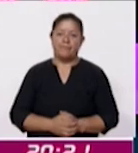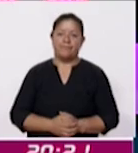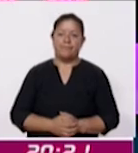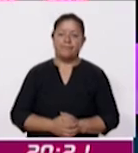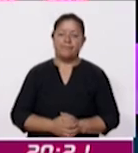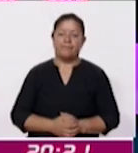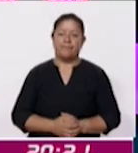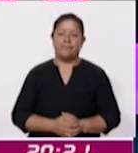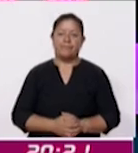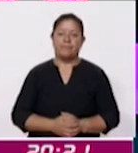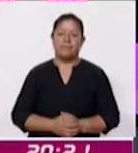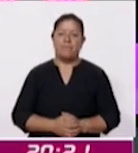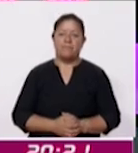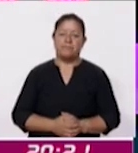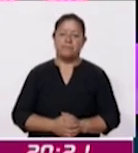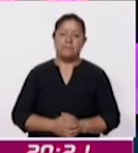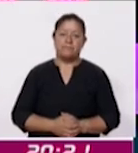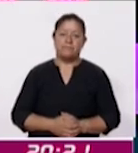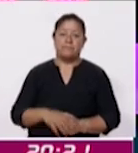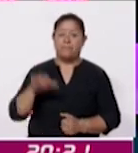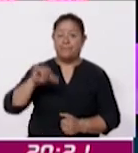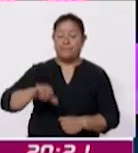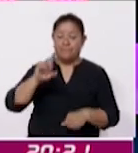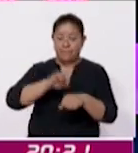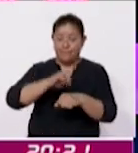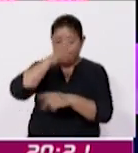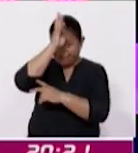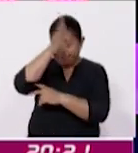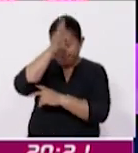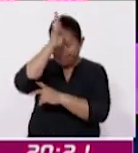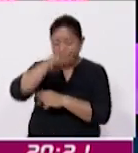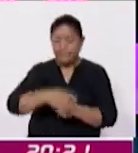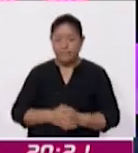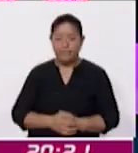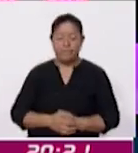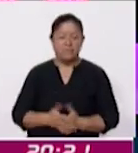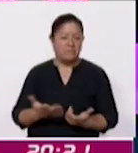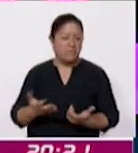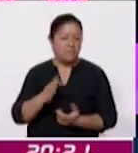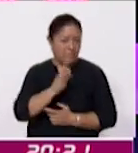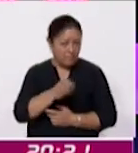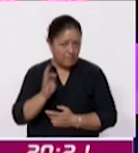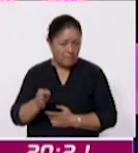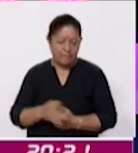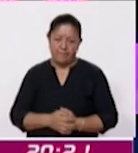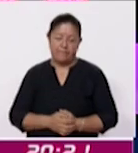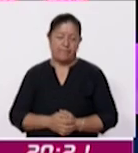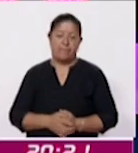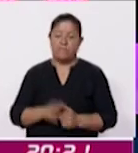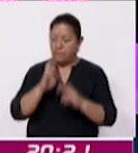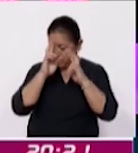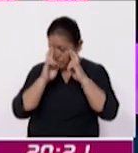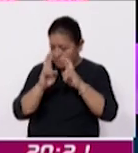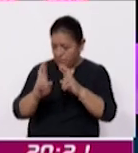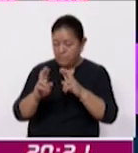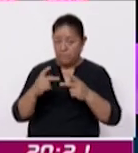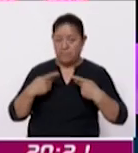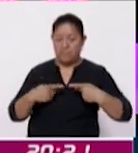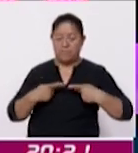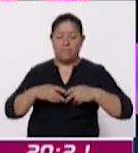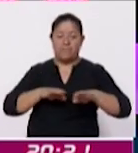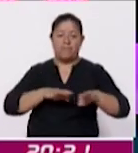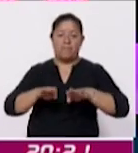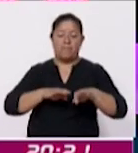Le comento que hoy es el Día del Bombero y más que una fecha es un homenaje a quienes trabajan en la lucha